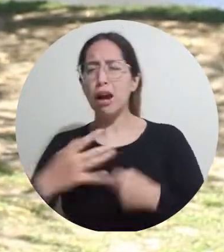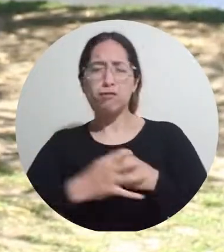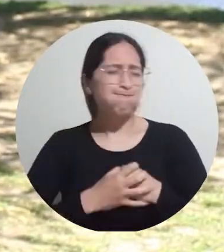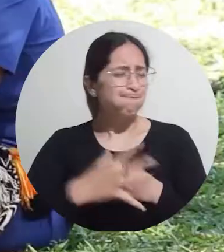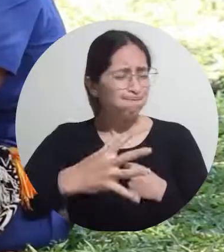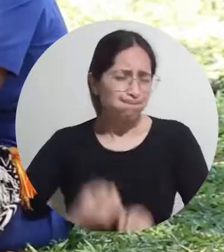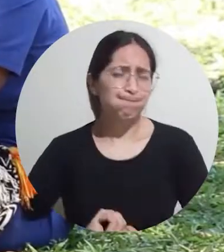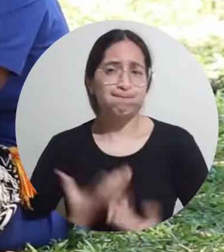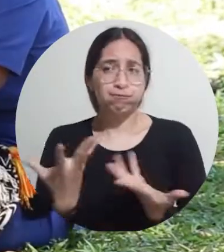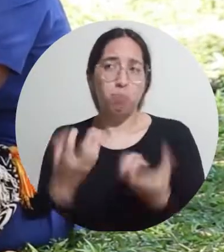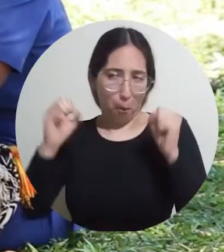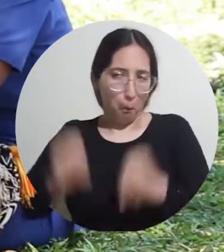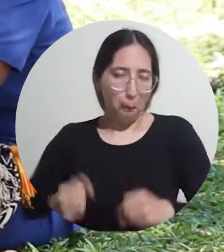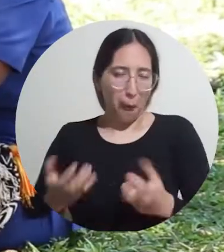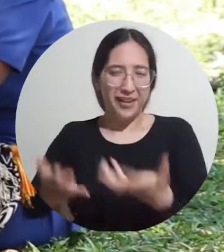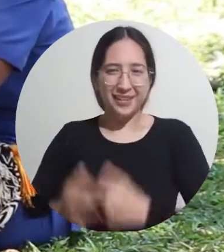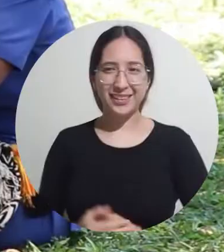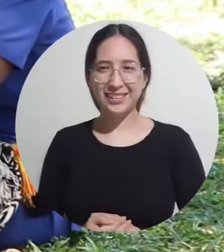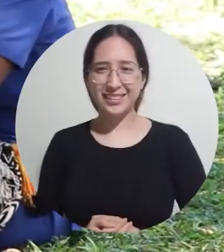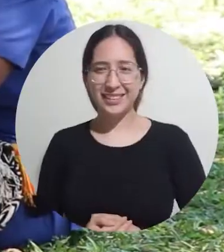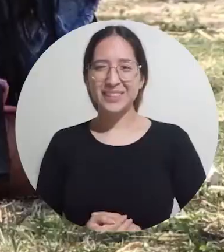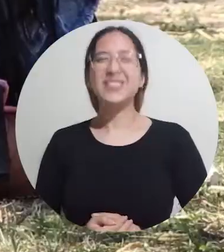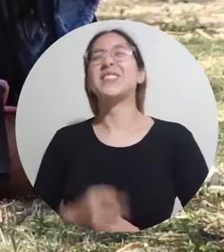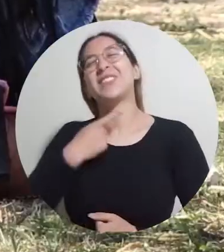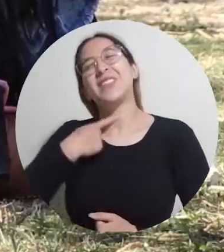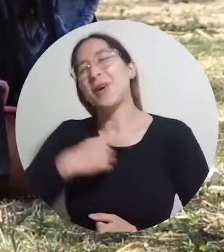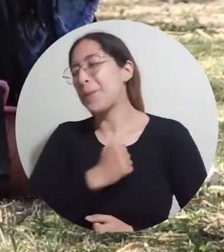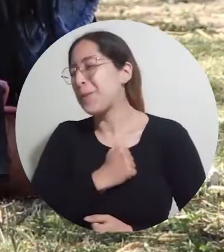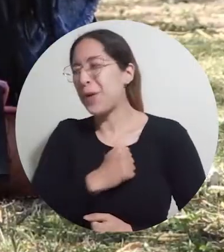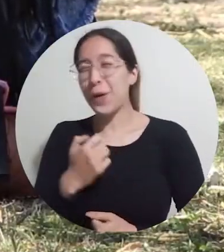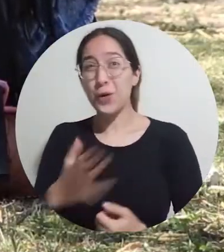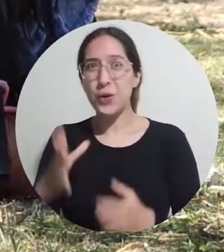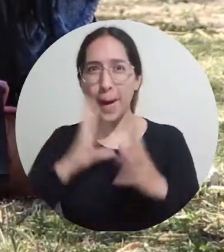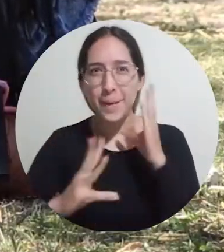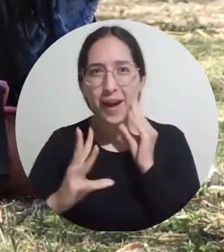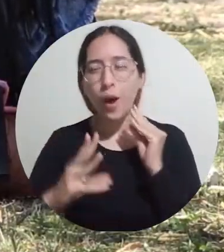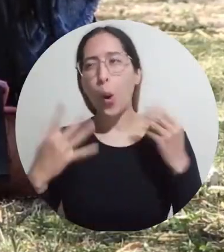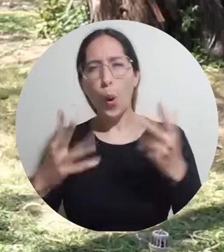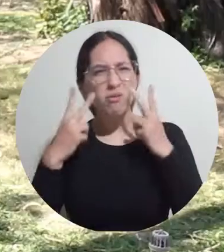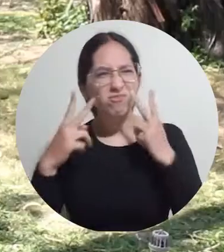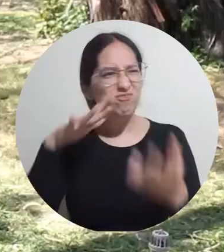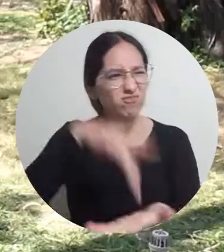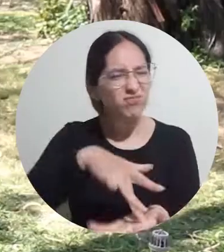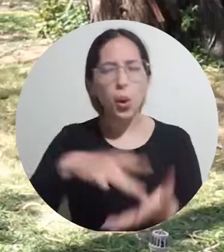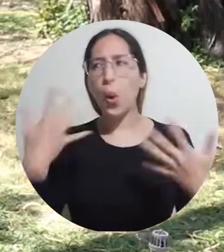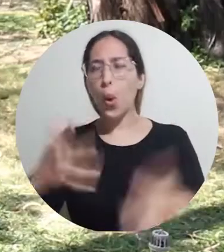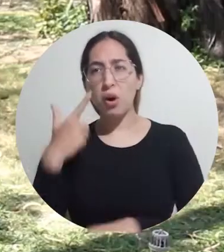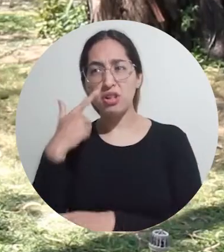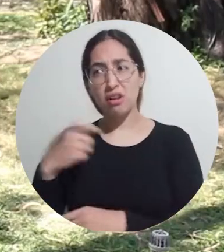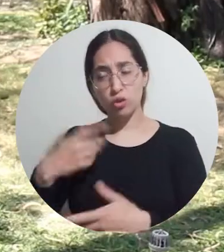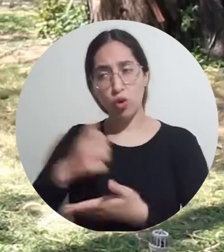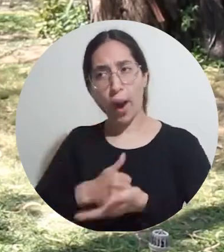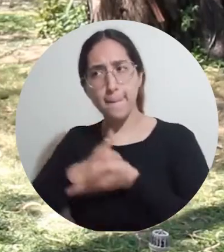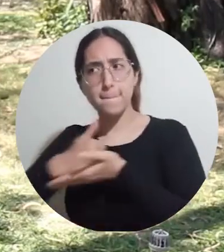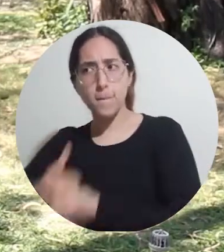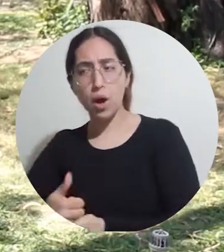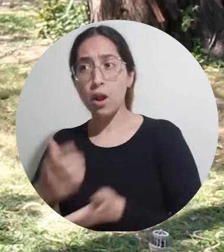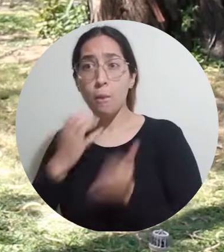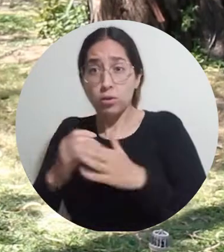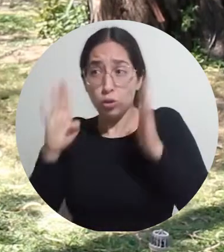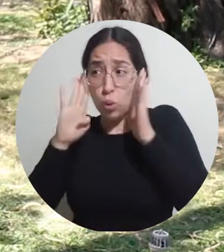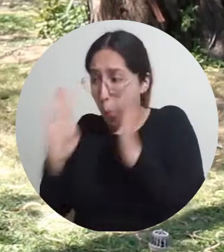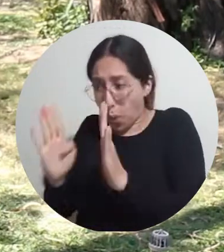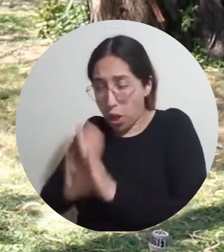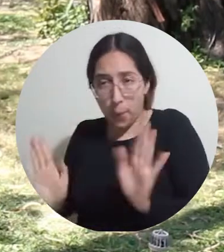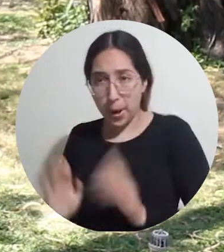les está pasando. Me encantó, la experiencia fue maravillosa, de cómo un facilitador puede ayudar a una persona simplemente